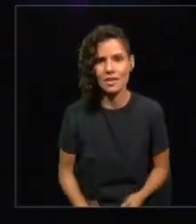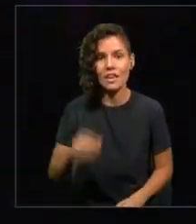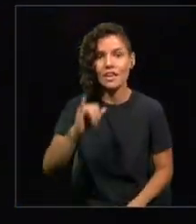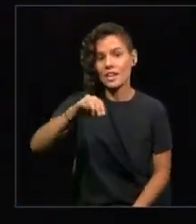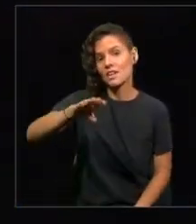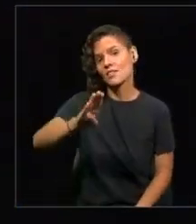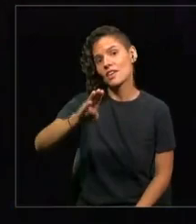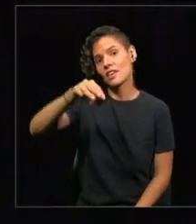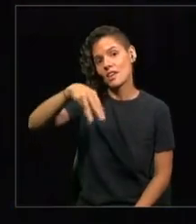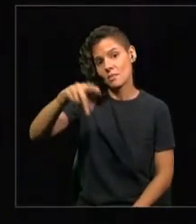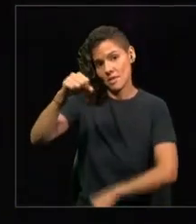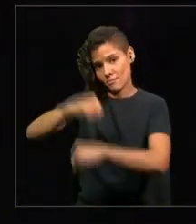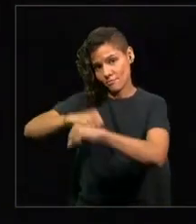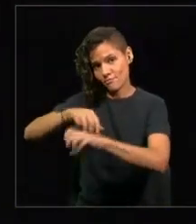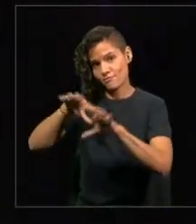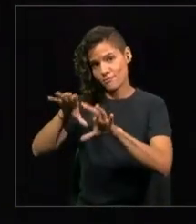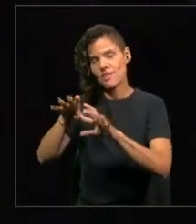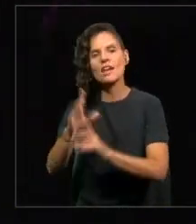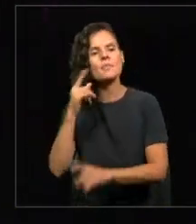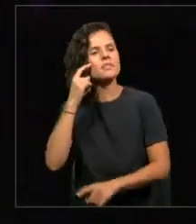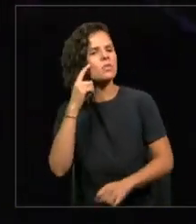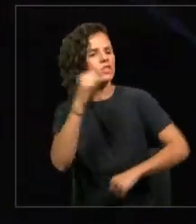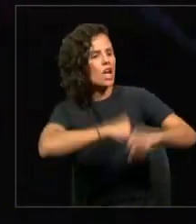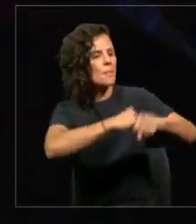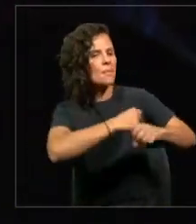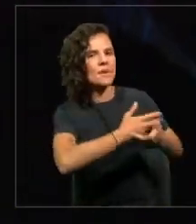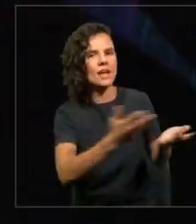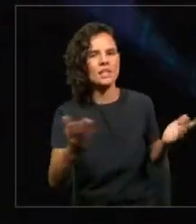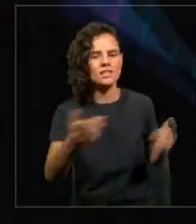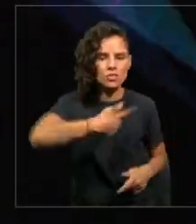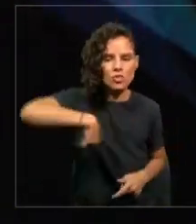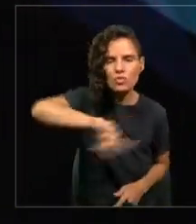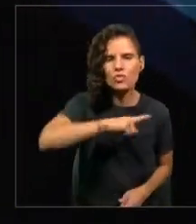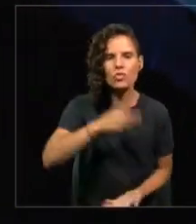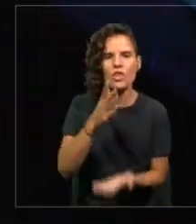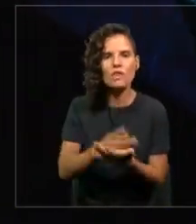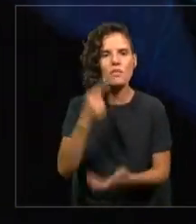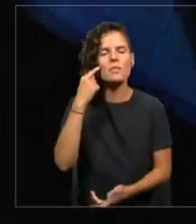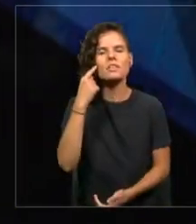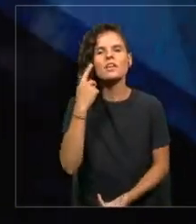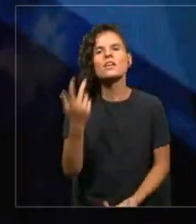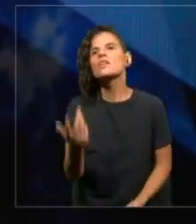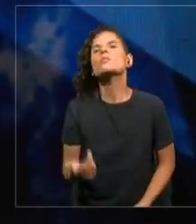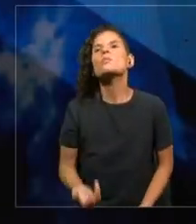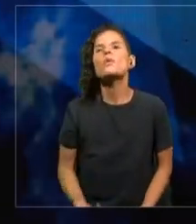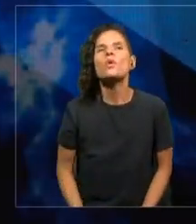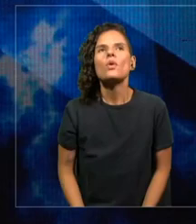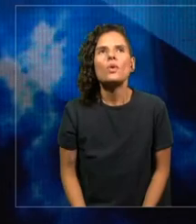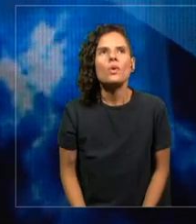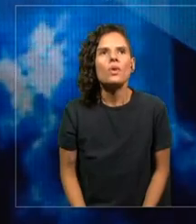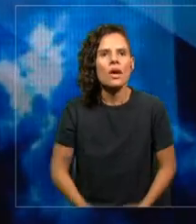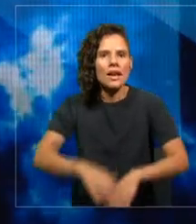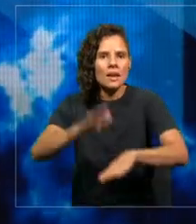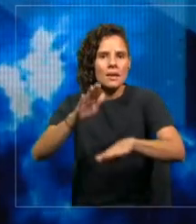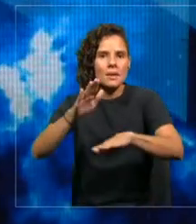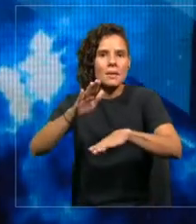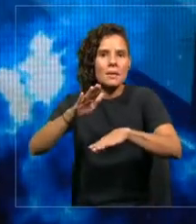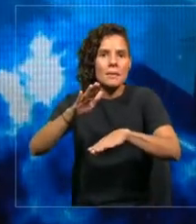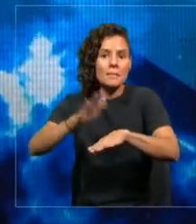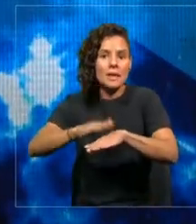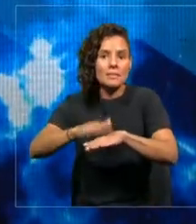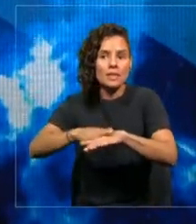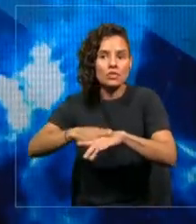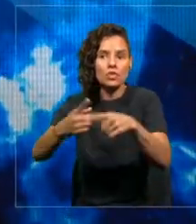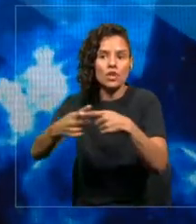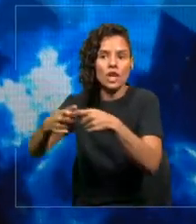creemos que las empresas tenemos que tener una licencia para operar de la sociedad en la que operamos.